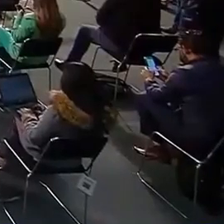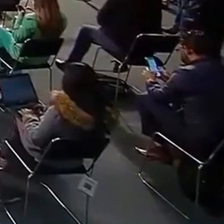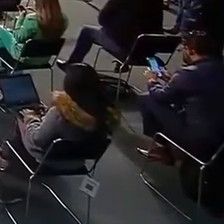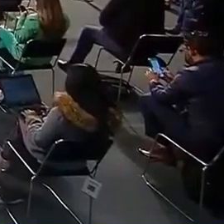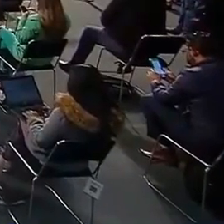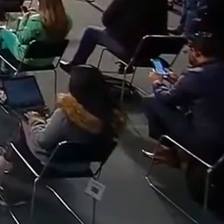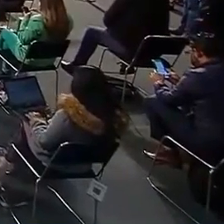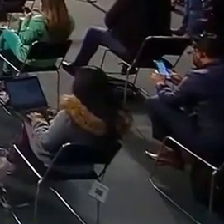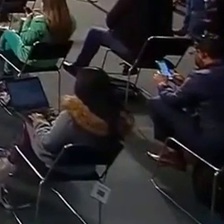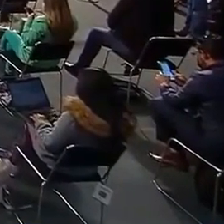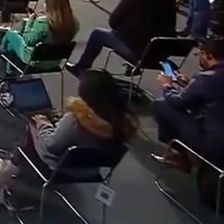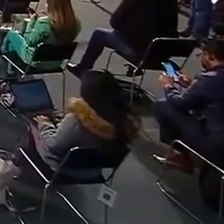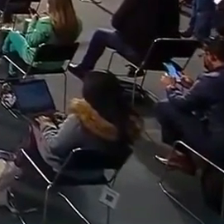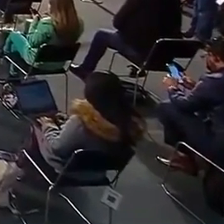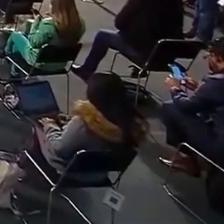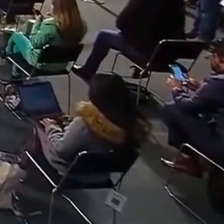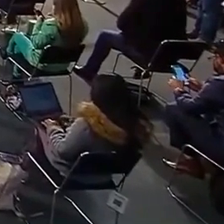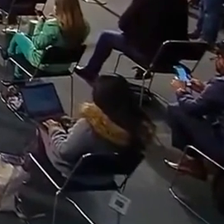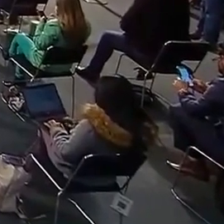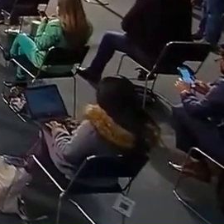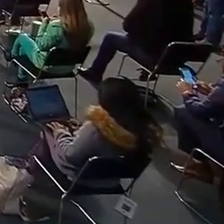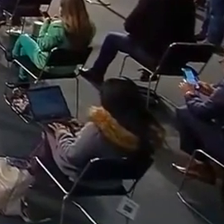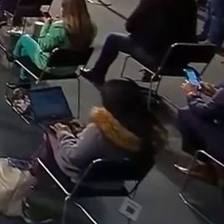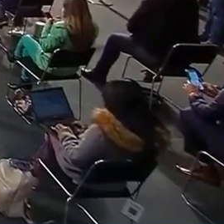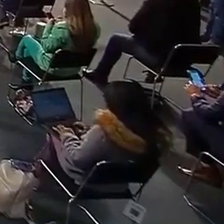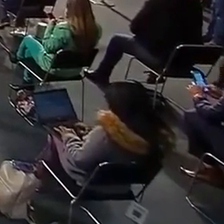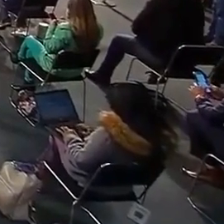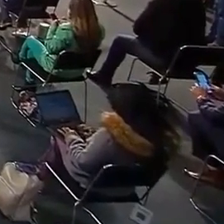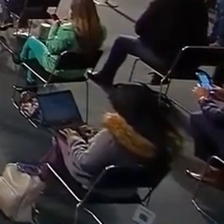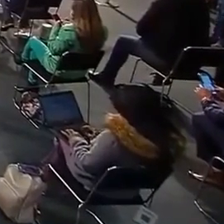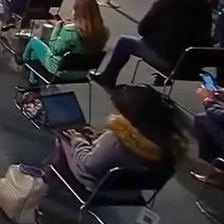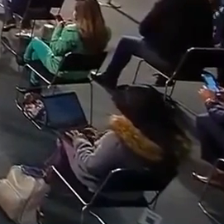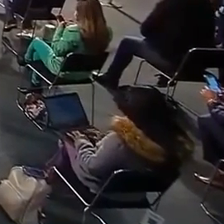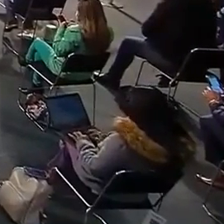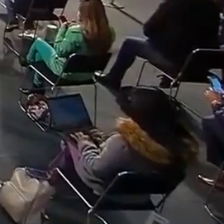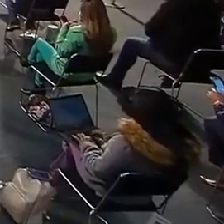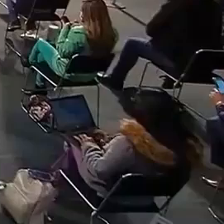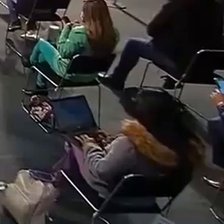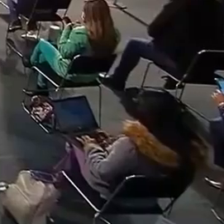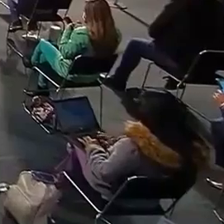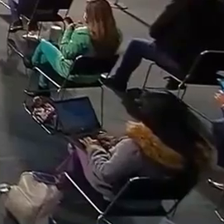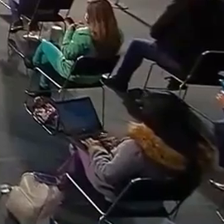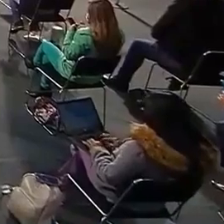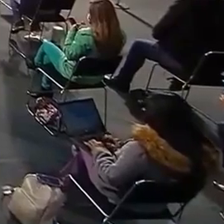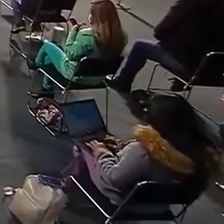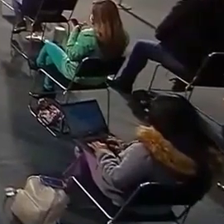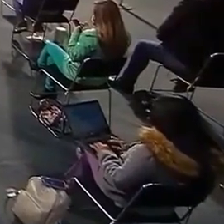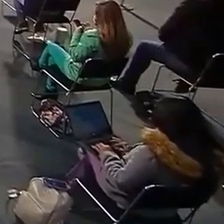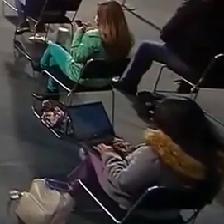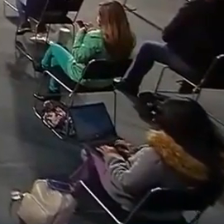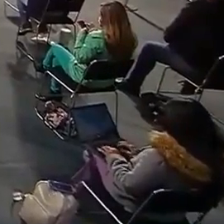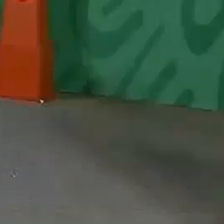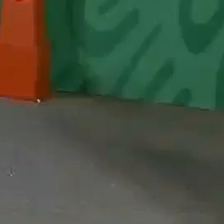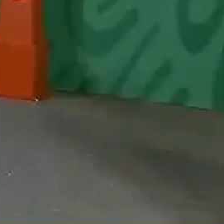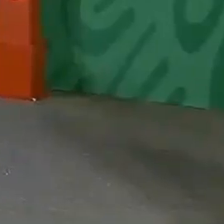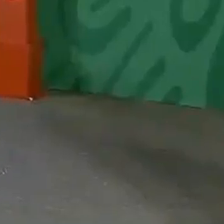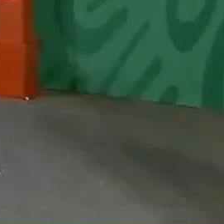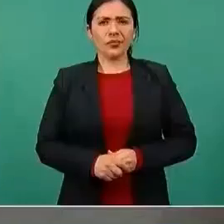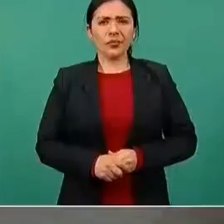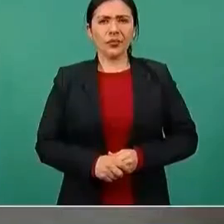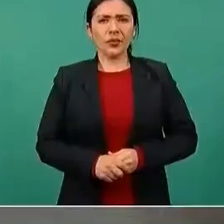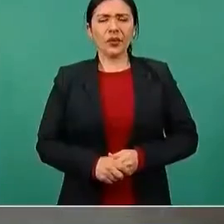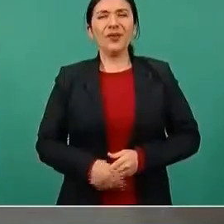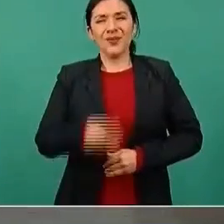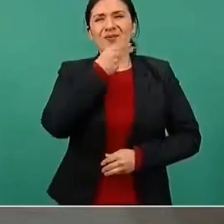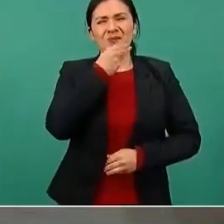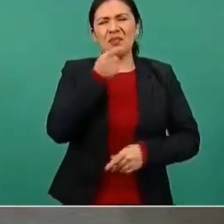a los ricos y esto y al otro en la cantina. Y este aguantaba, digo, y ellos